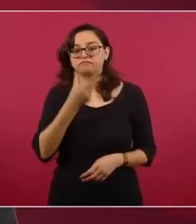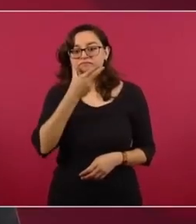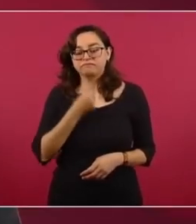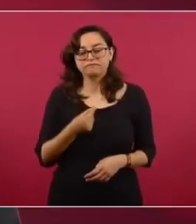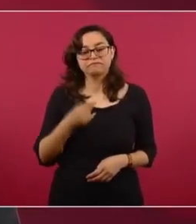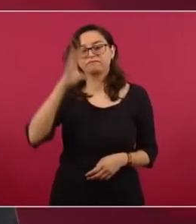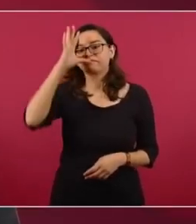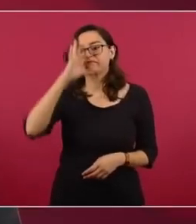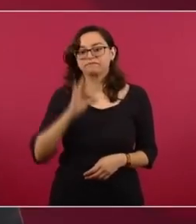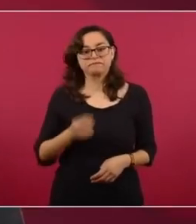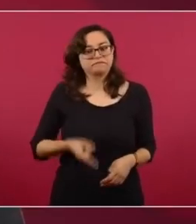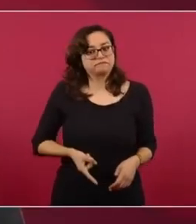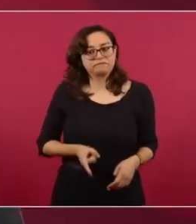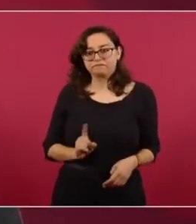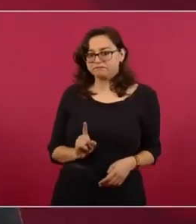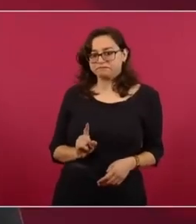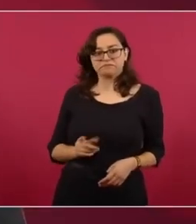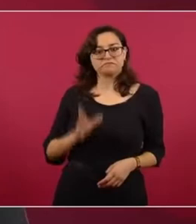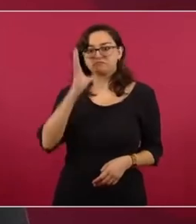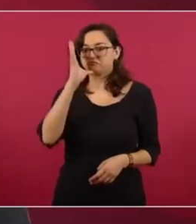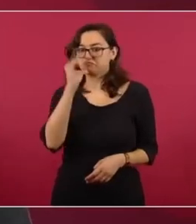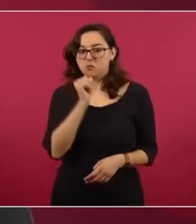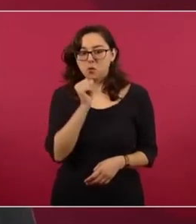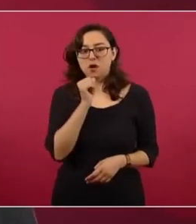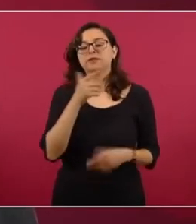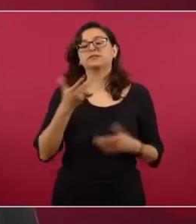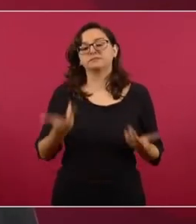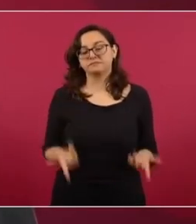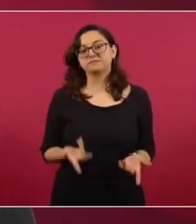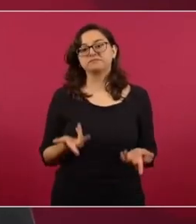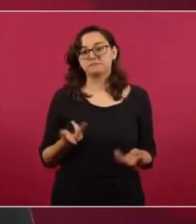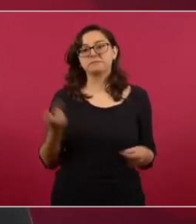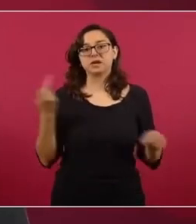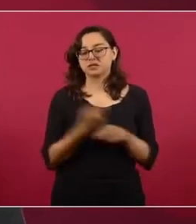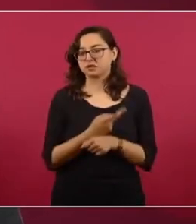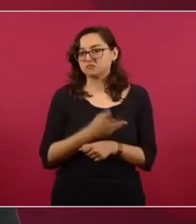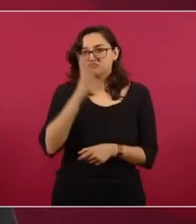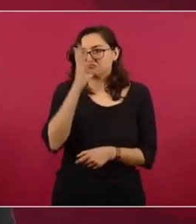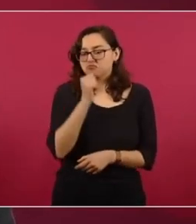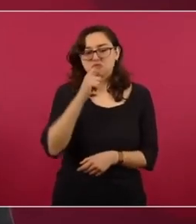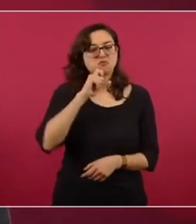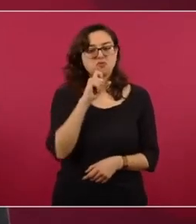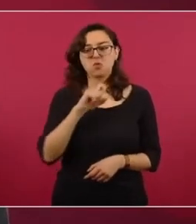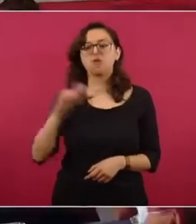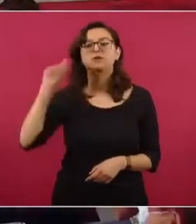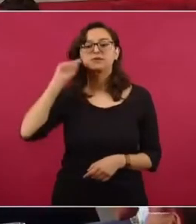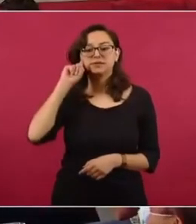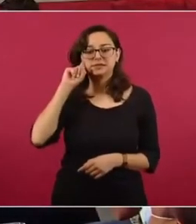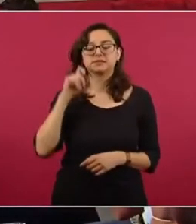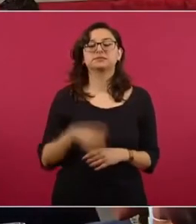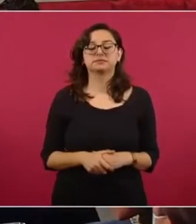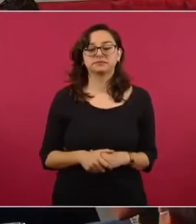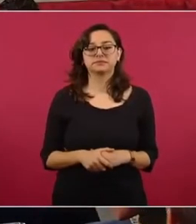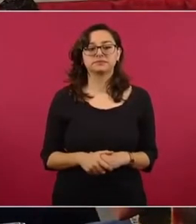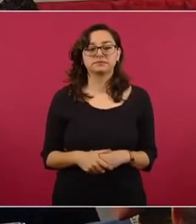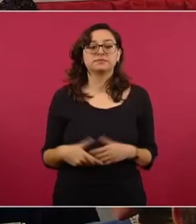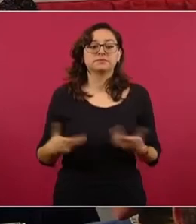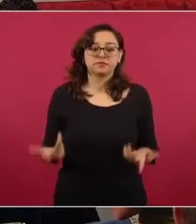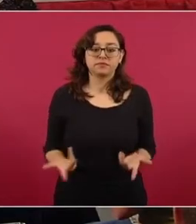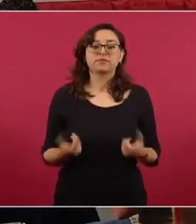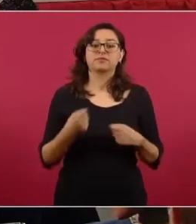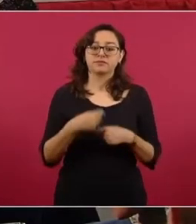circulación arterial, pueden causar disfunción eréctil en los varones. Y por supuesto,